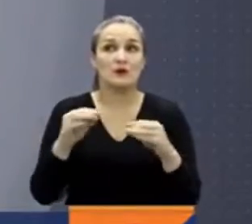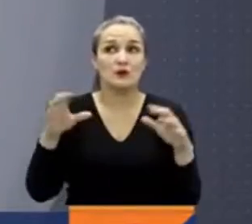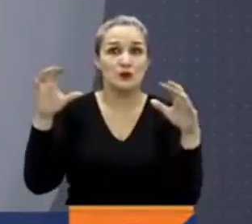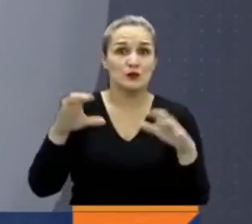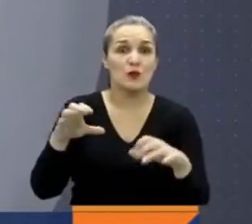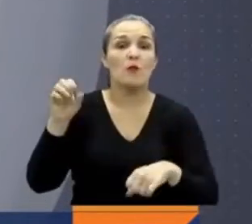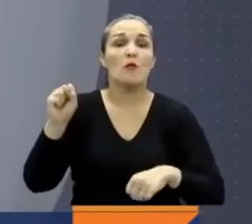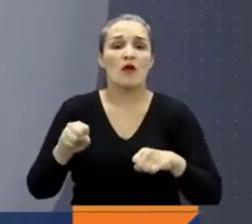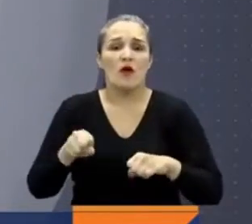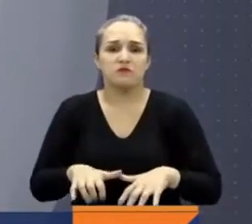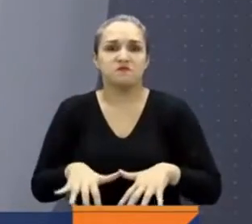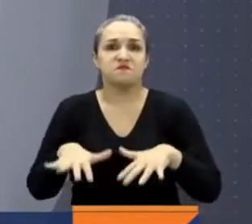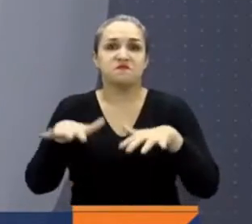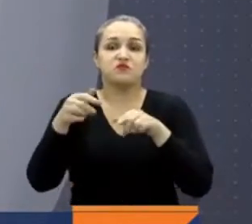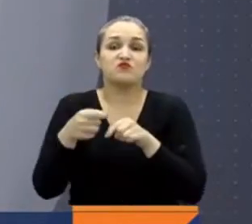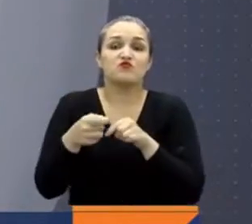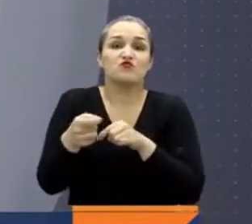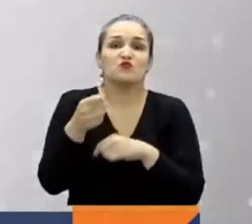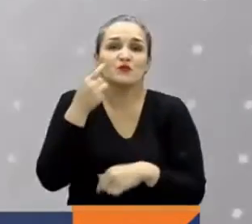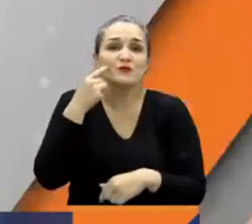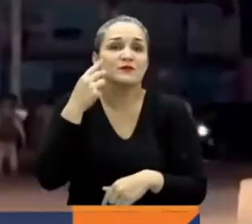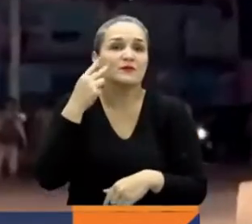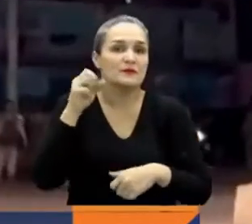riesgo de inundaciones en los próximos días.